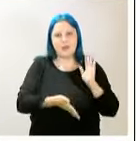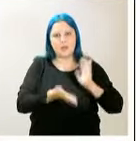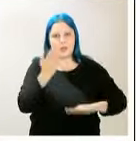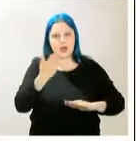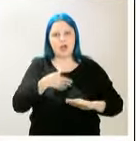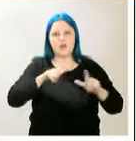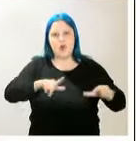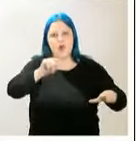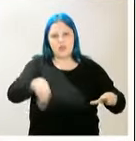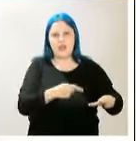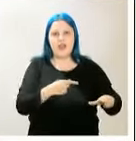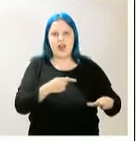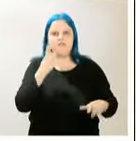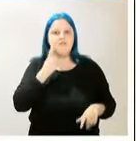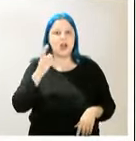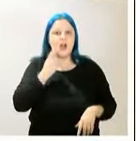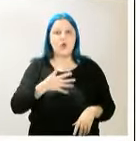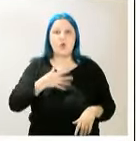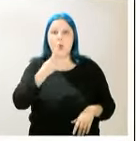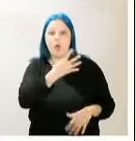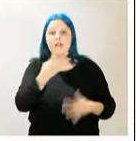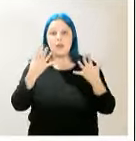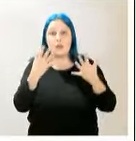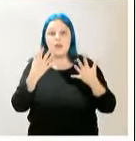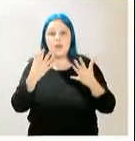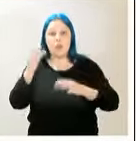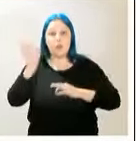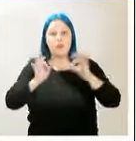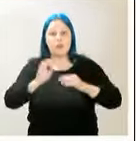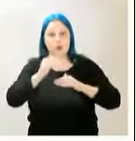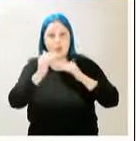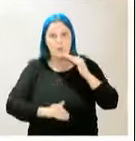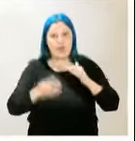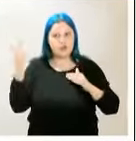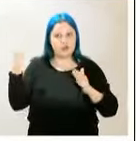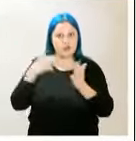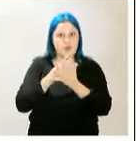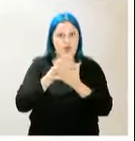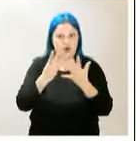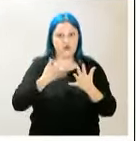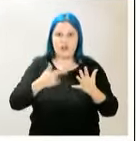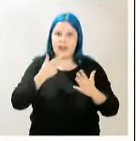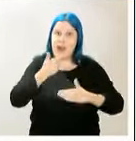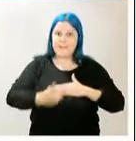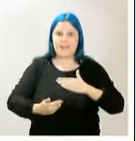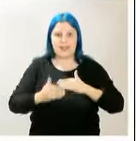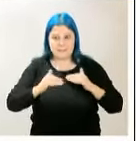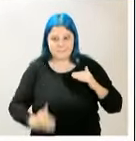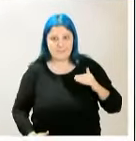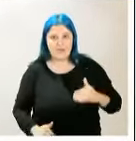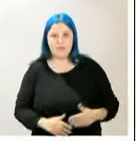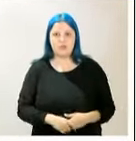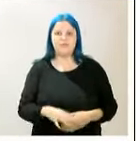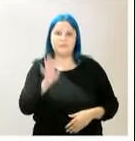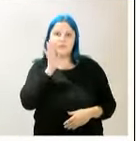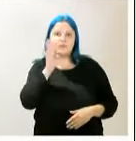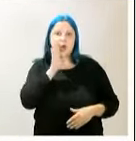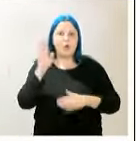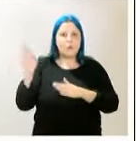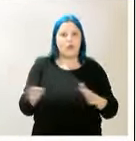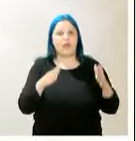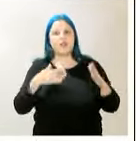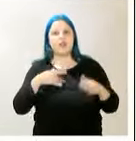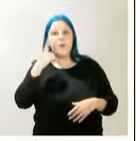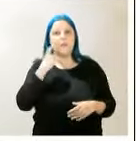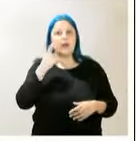49% menos, es decir, la mitad, que en 2008. En este proceso de transformación de la banca presencial a la banca online,